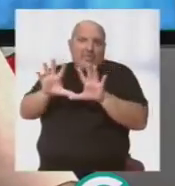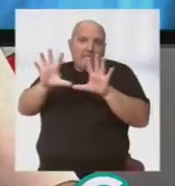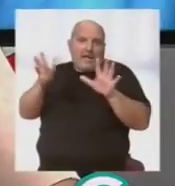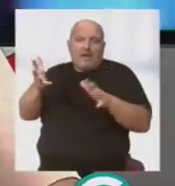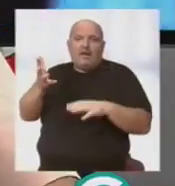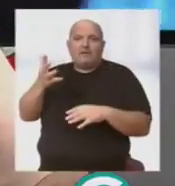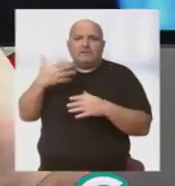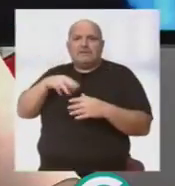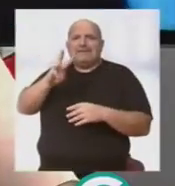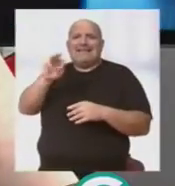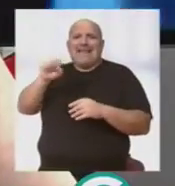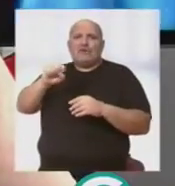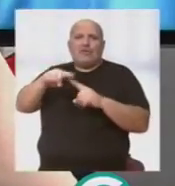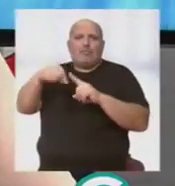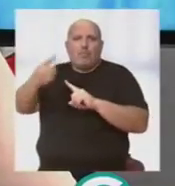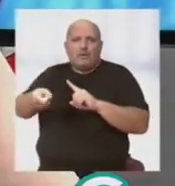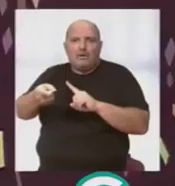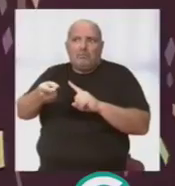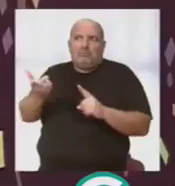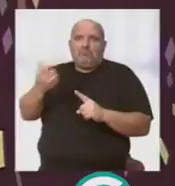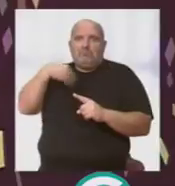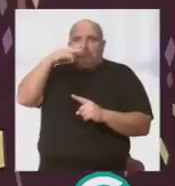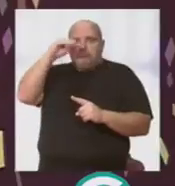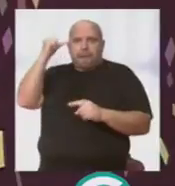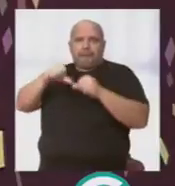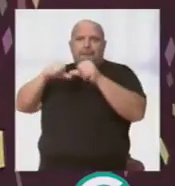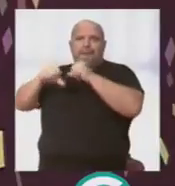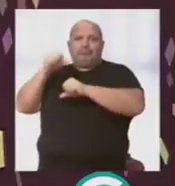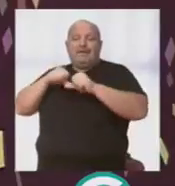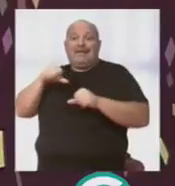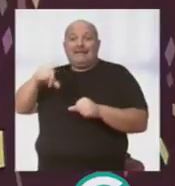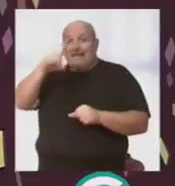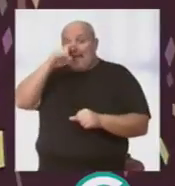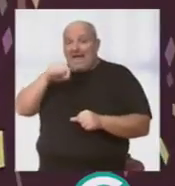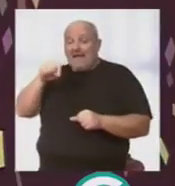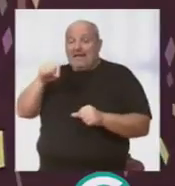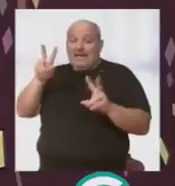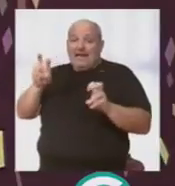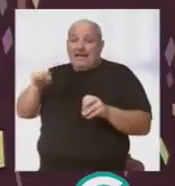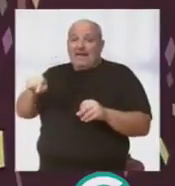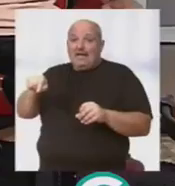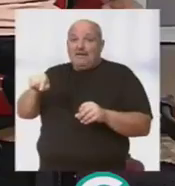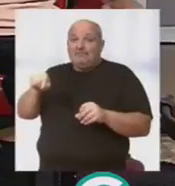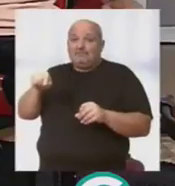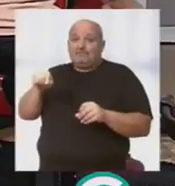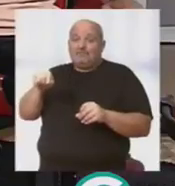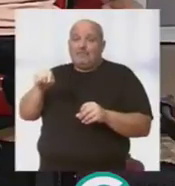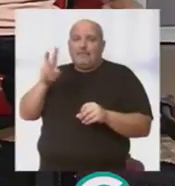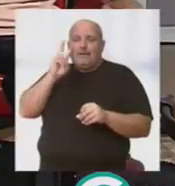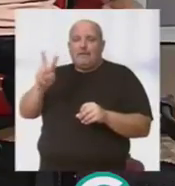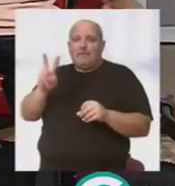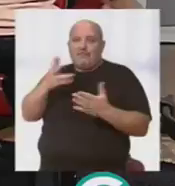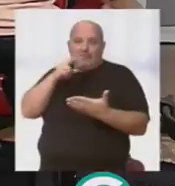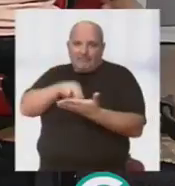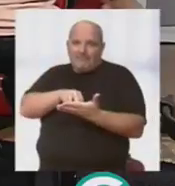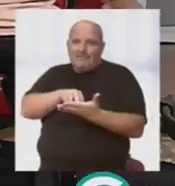transcurren 30 años después y a veces te flaquea un poco la memoria. En este caso, miramos el